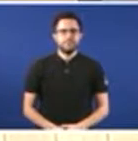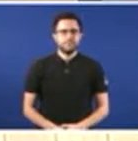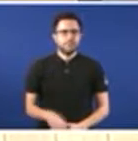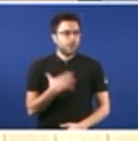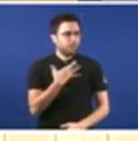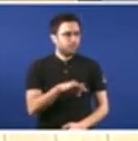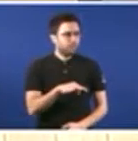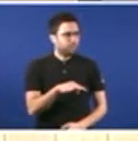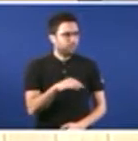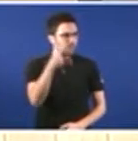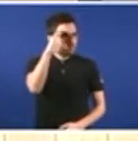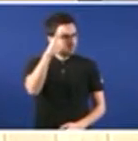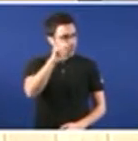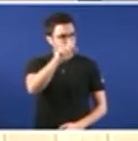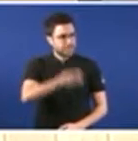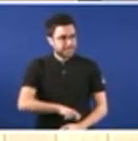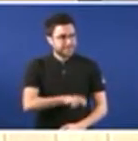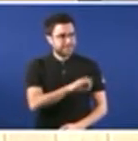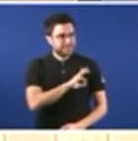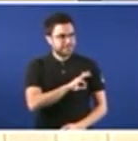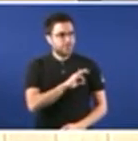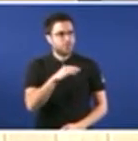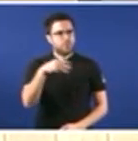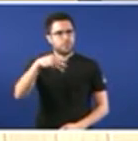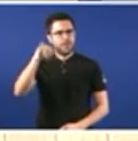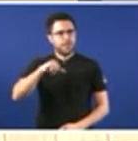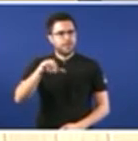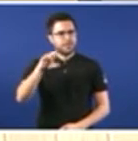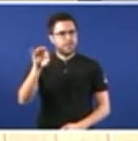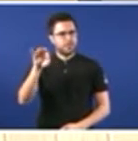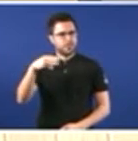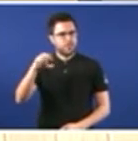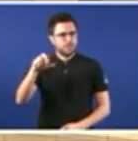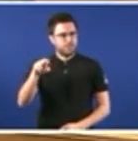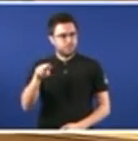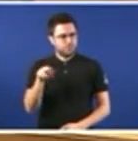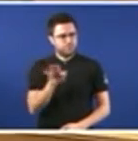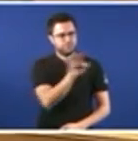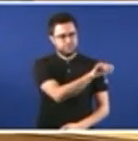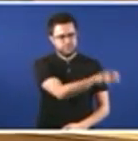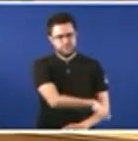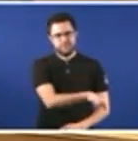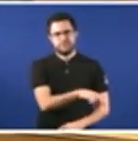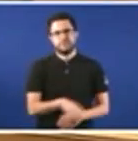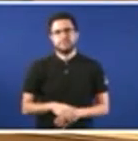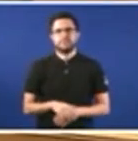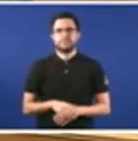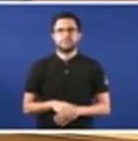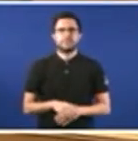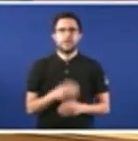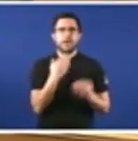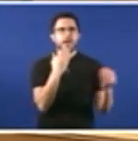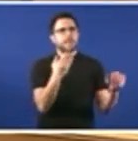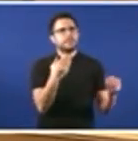Poderemos escoitar agora o señor Mende Romeu, se lhes parece. Tenga a palabra, señor Mende Romeu. Grazas. Señor